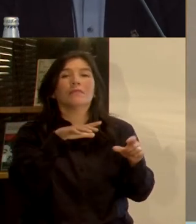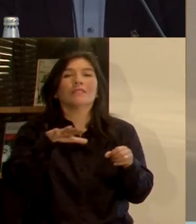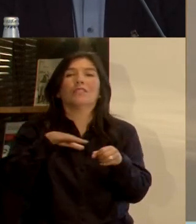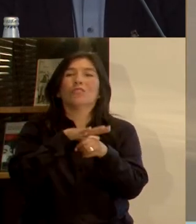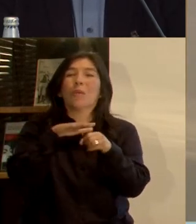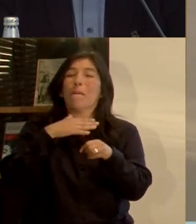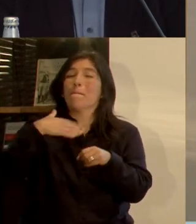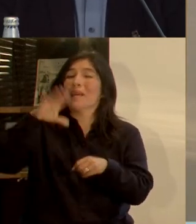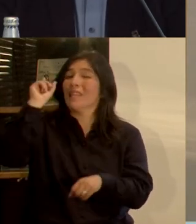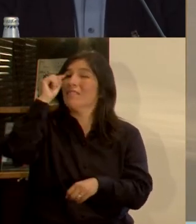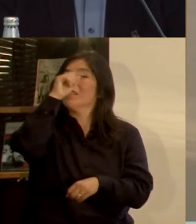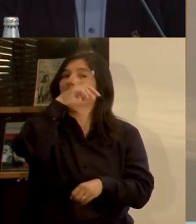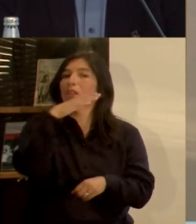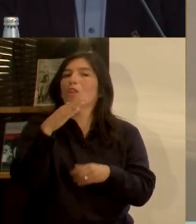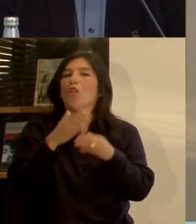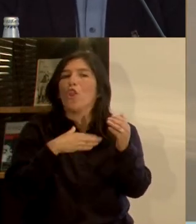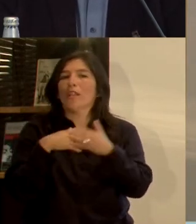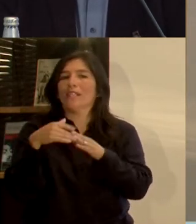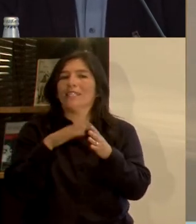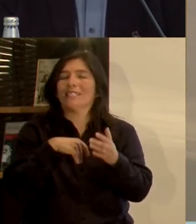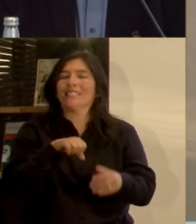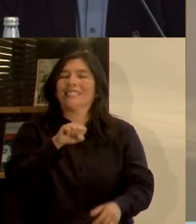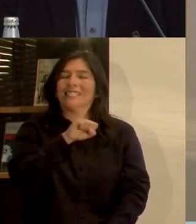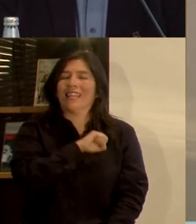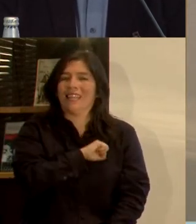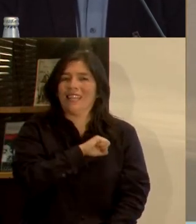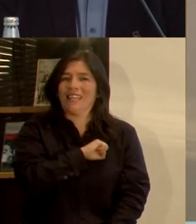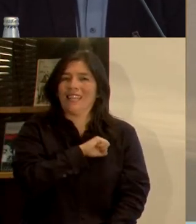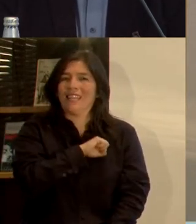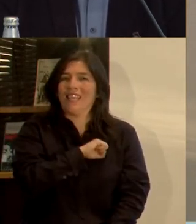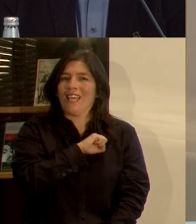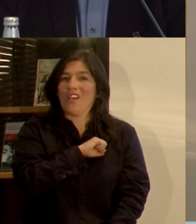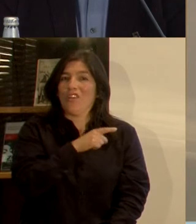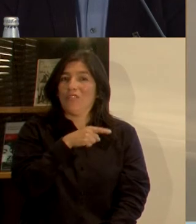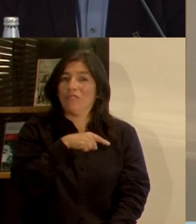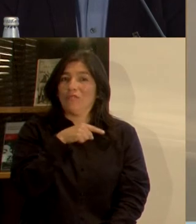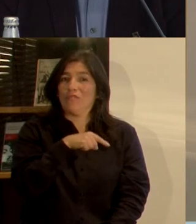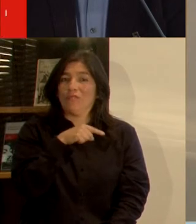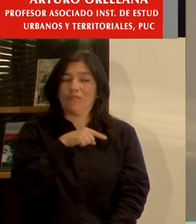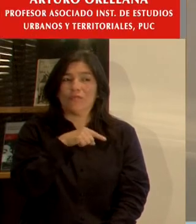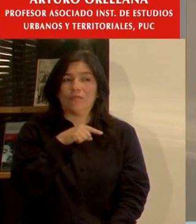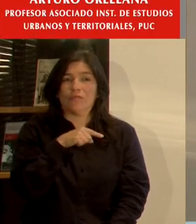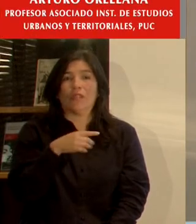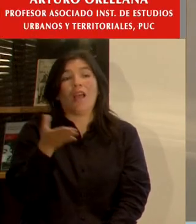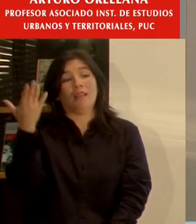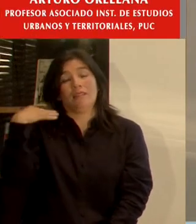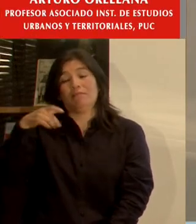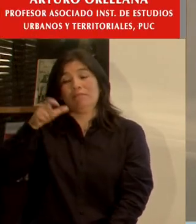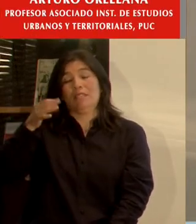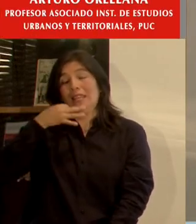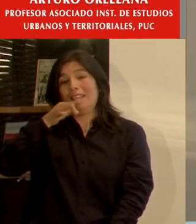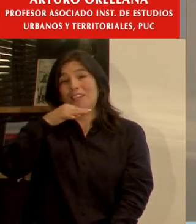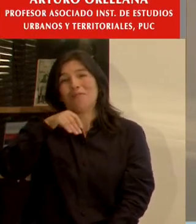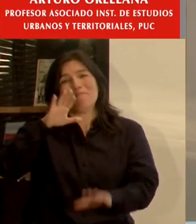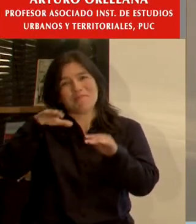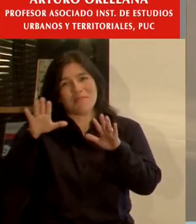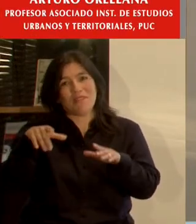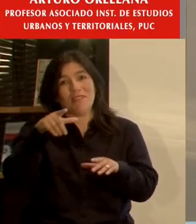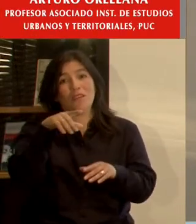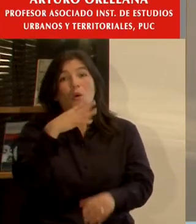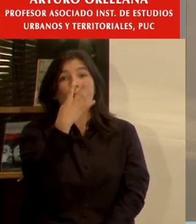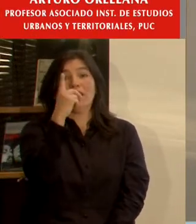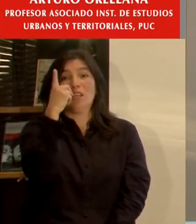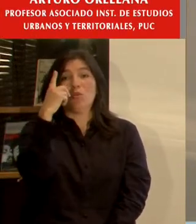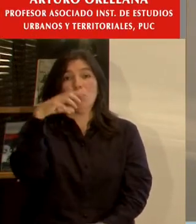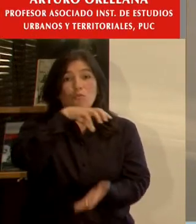más compleja, es el Gran Santiago, un poco se ha señalado también en las intervenciones que me precedieron, nosotros tenemos de las 41